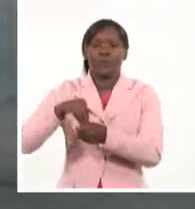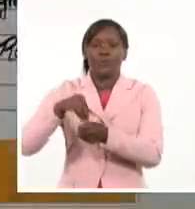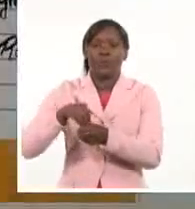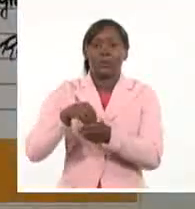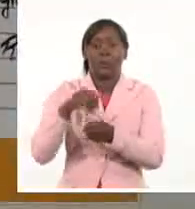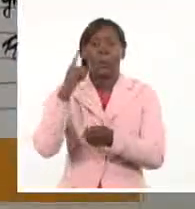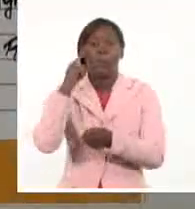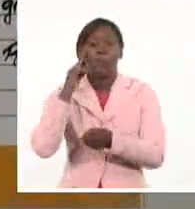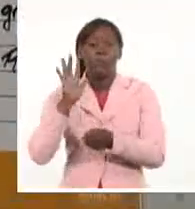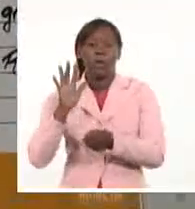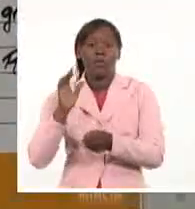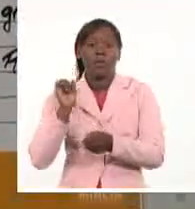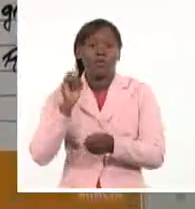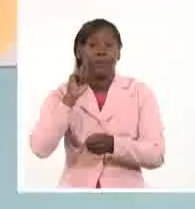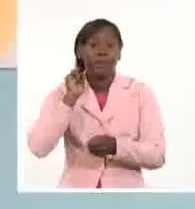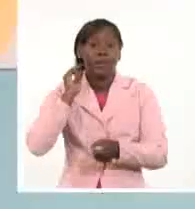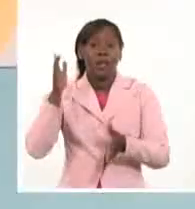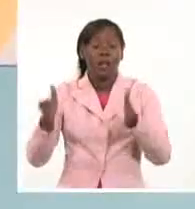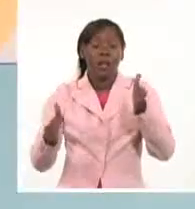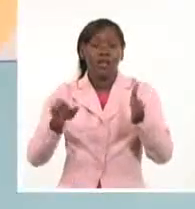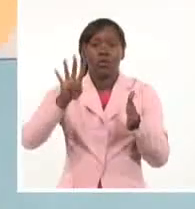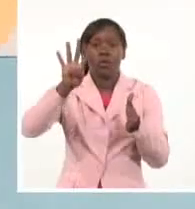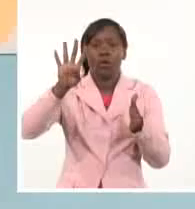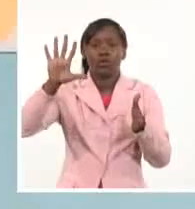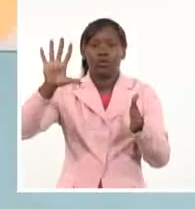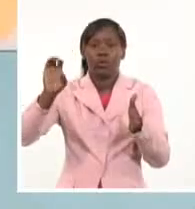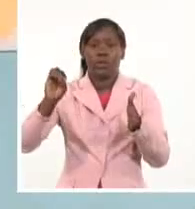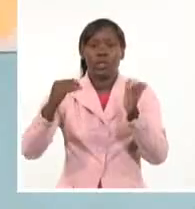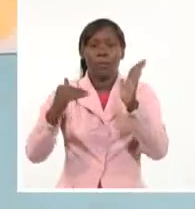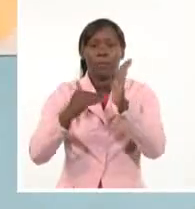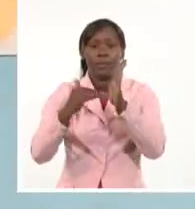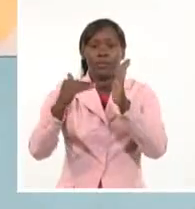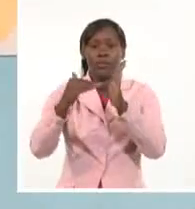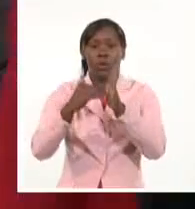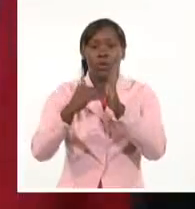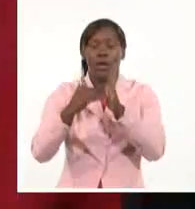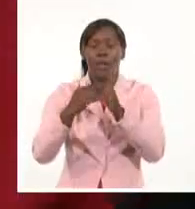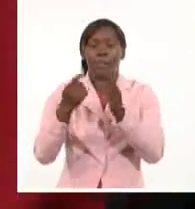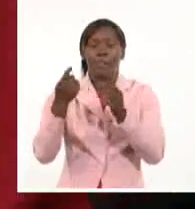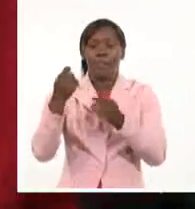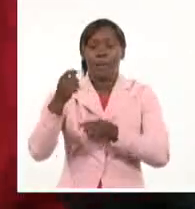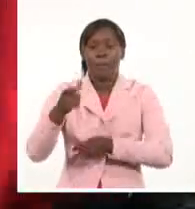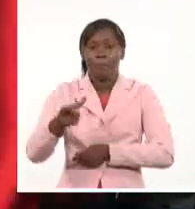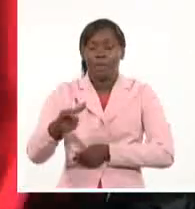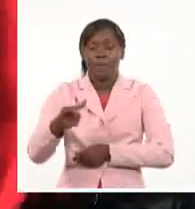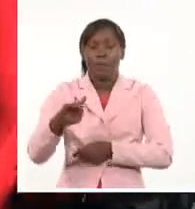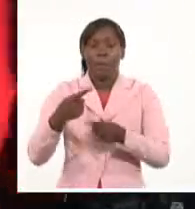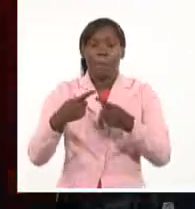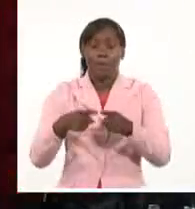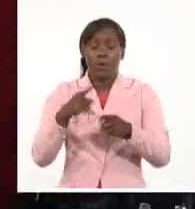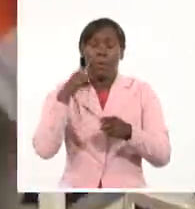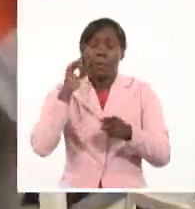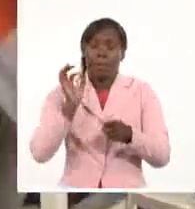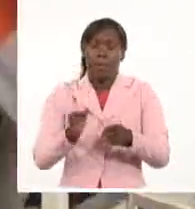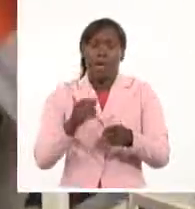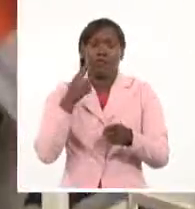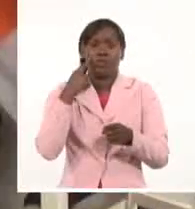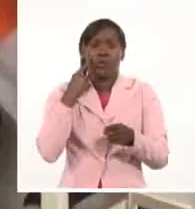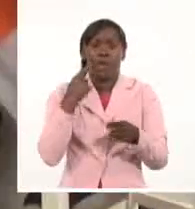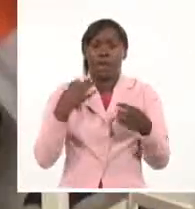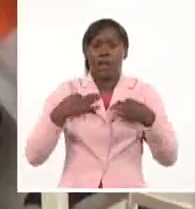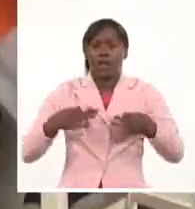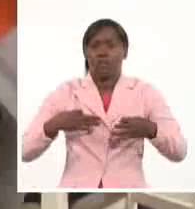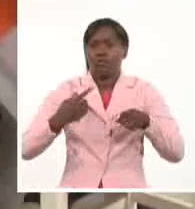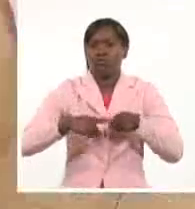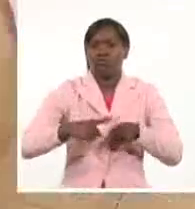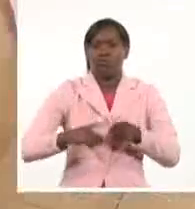millones de pesos, aunque no se logran niveles de ofertas que permitan estabilizar los precios. Este resultado se sustenta